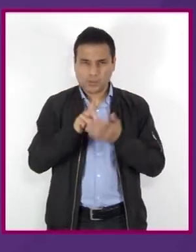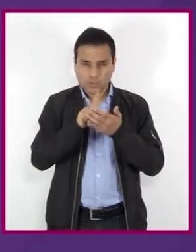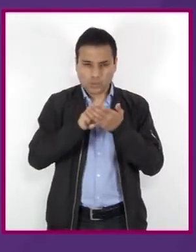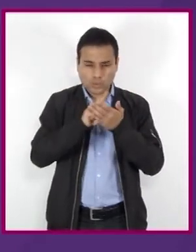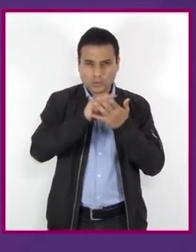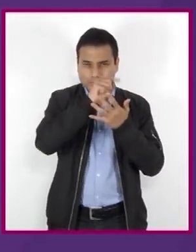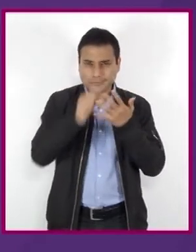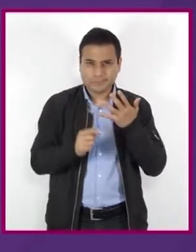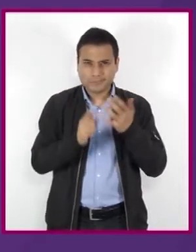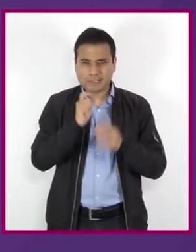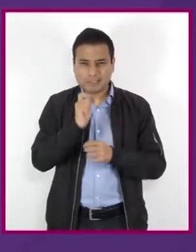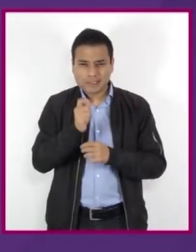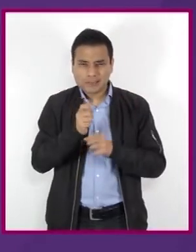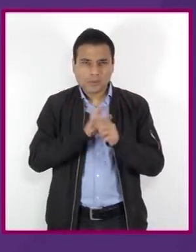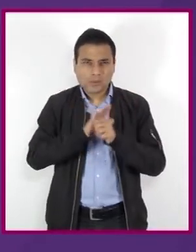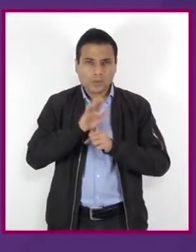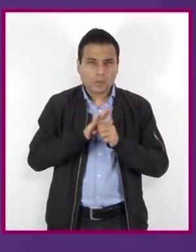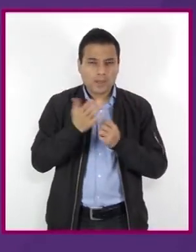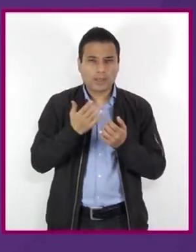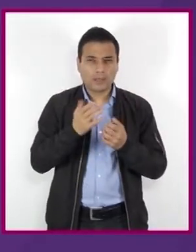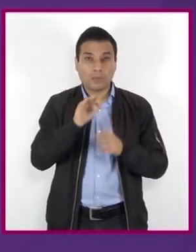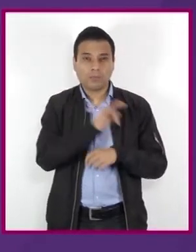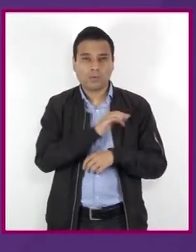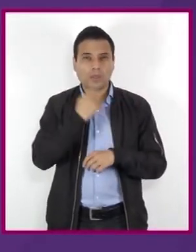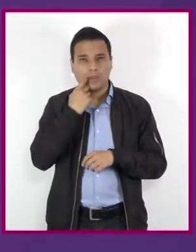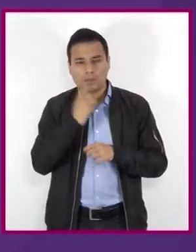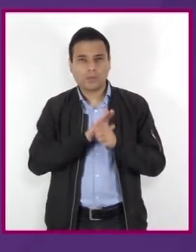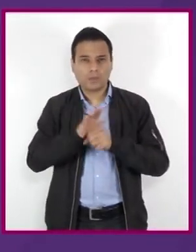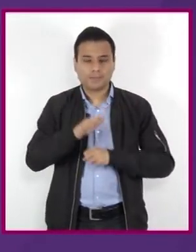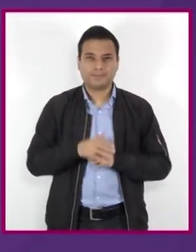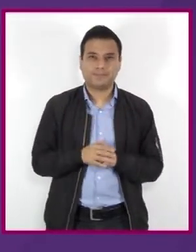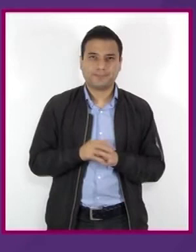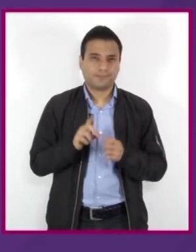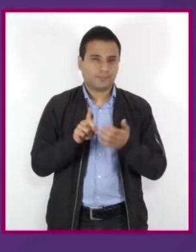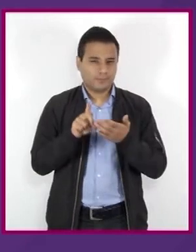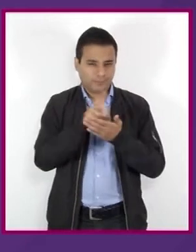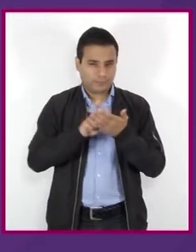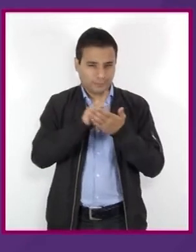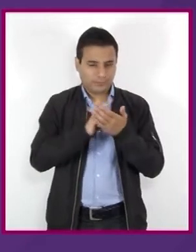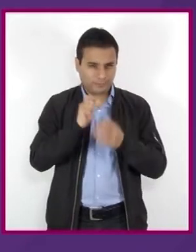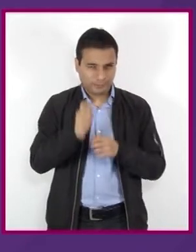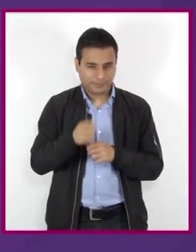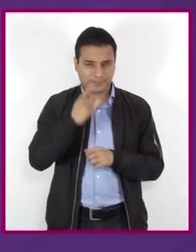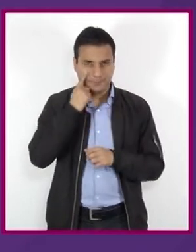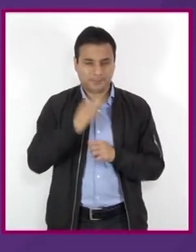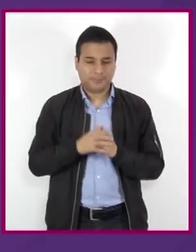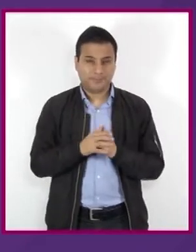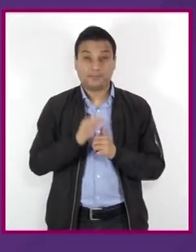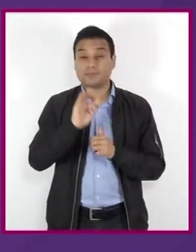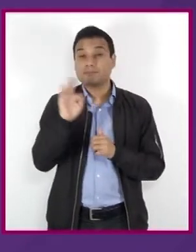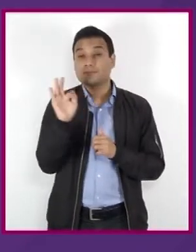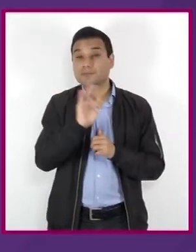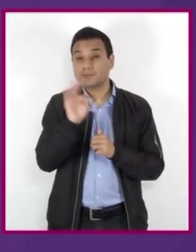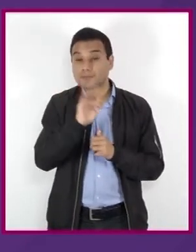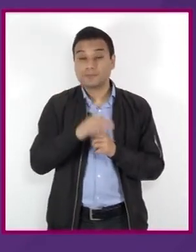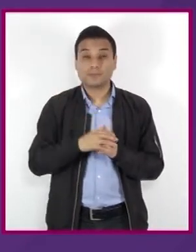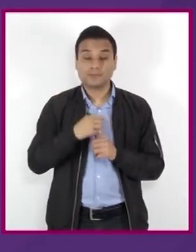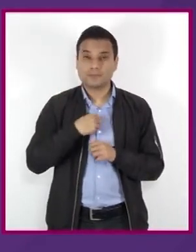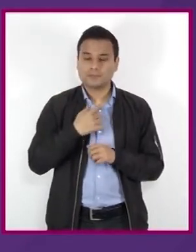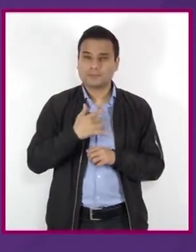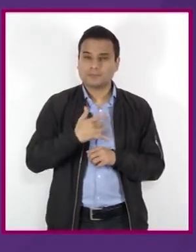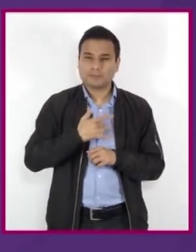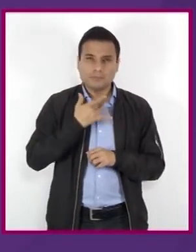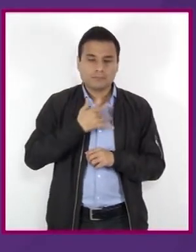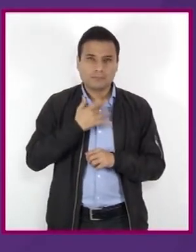sustancias que producían dependencia y declaró droga AM, aquella sustancia con efectos psicoactivos capaz de producir